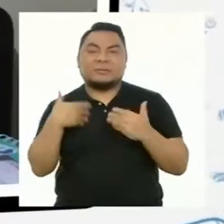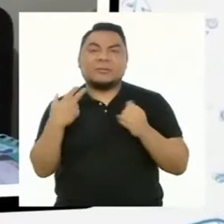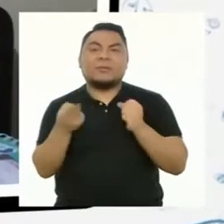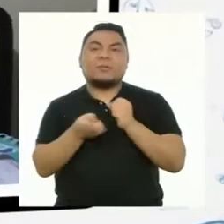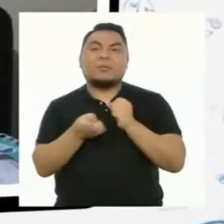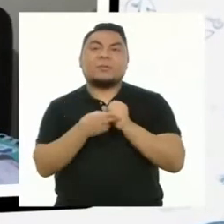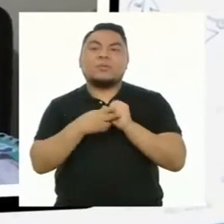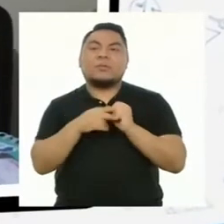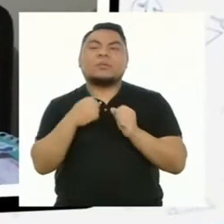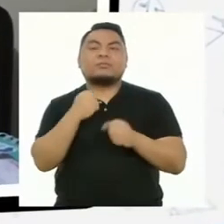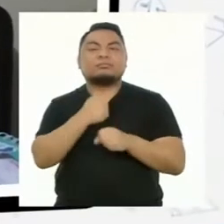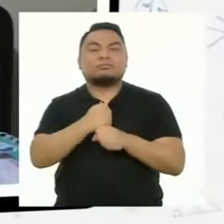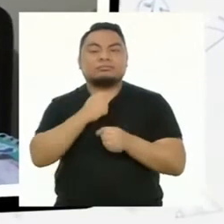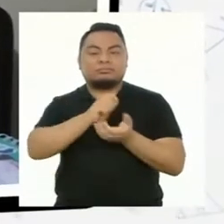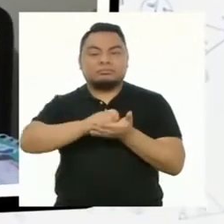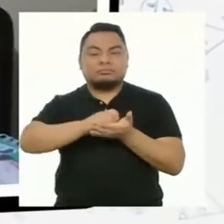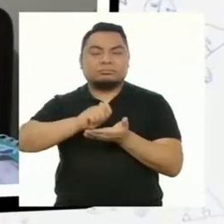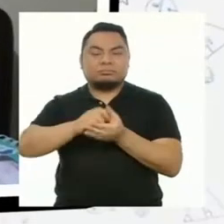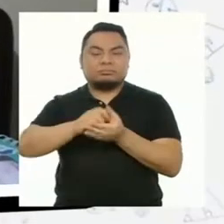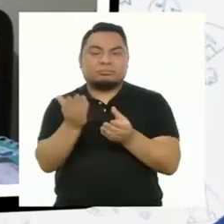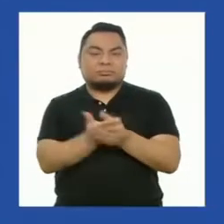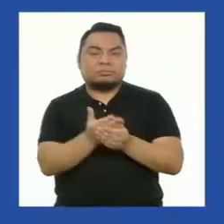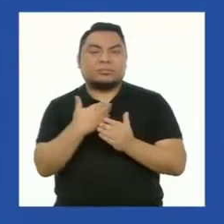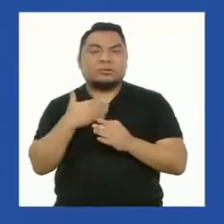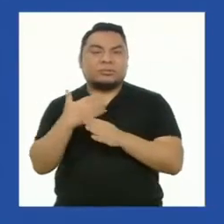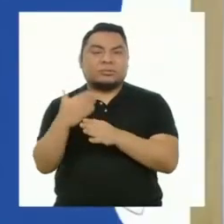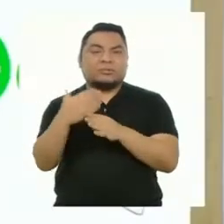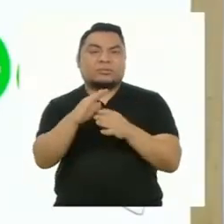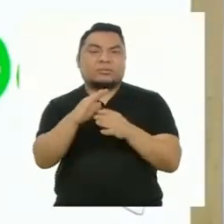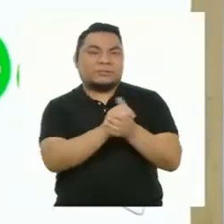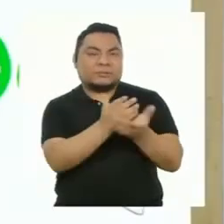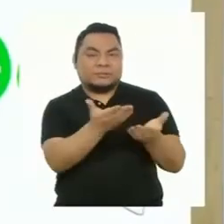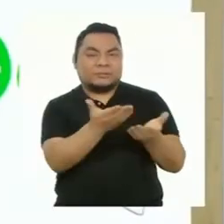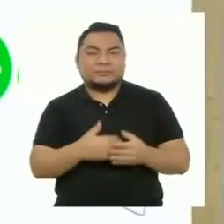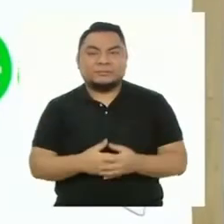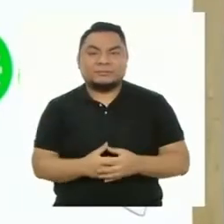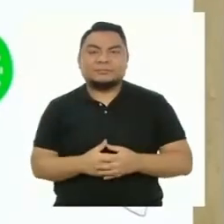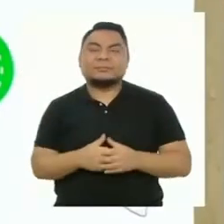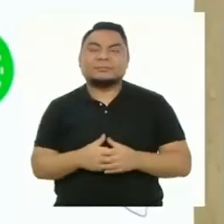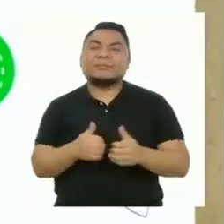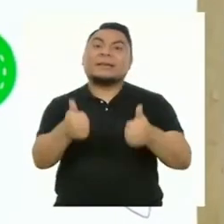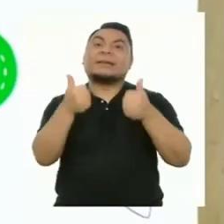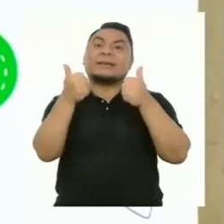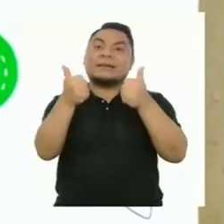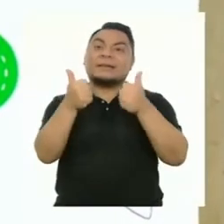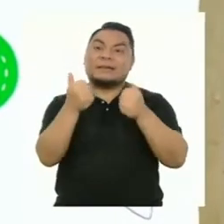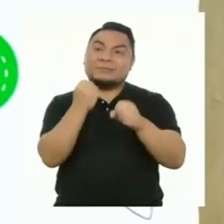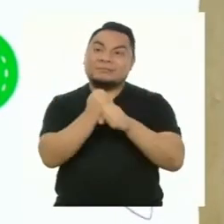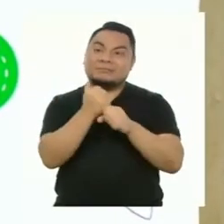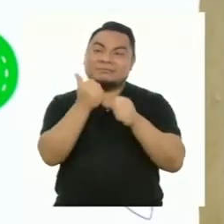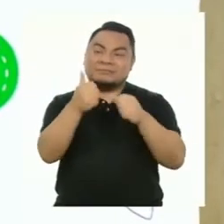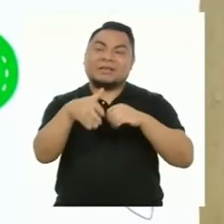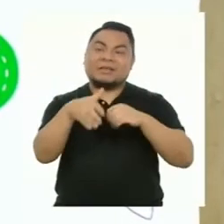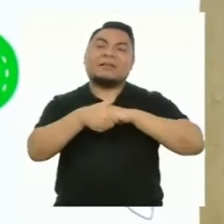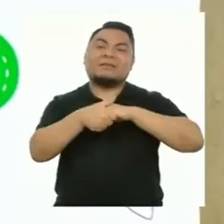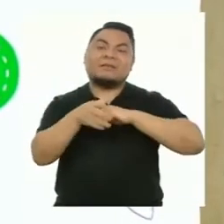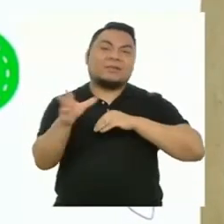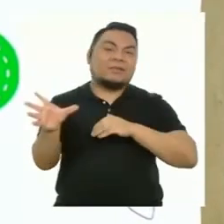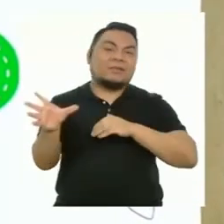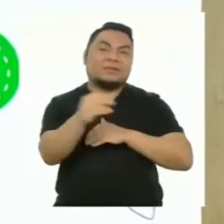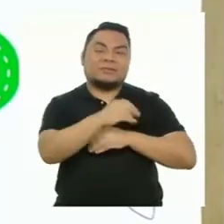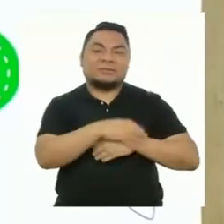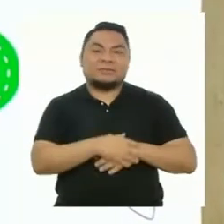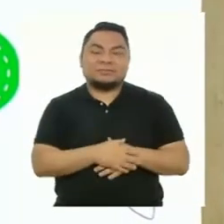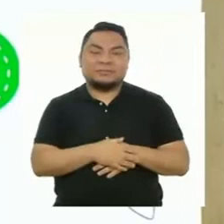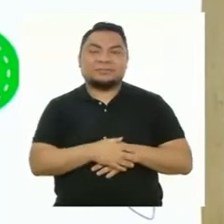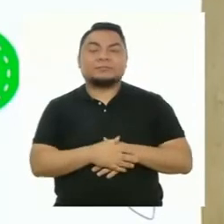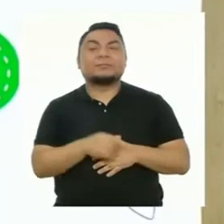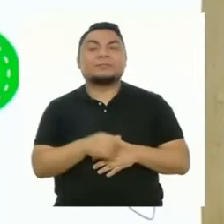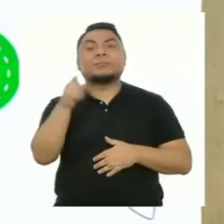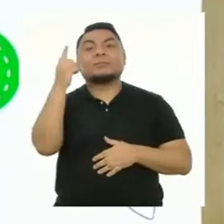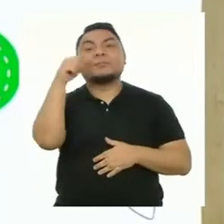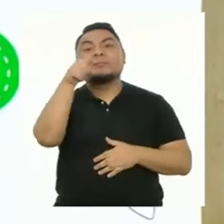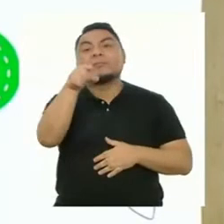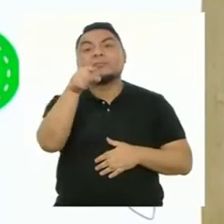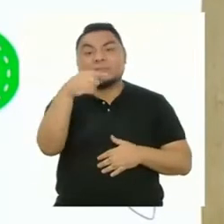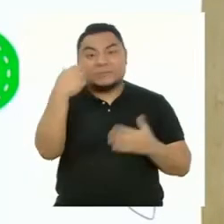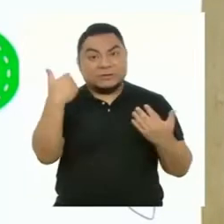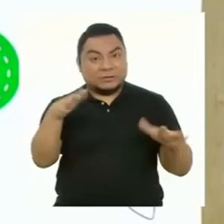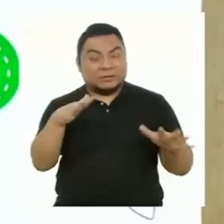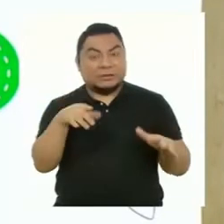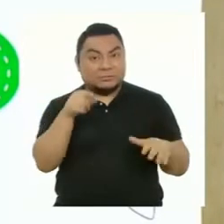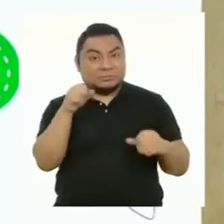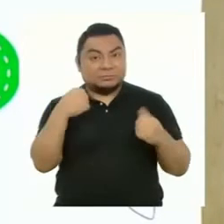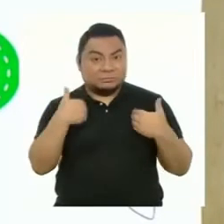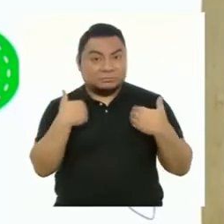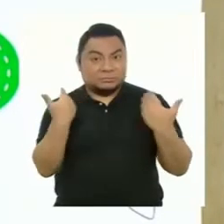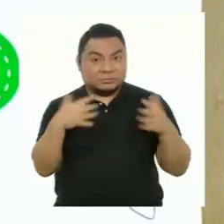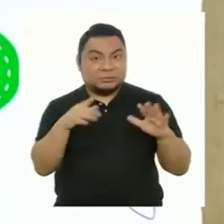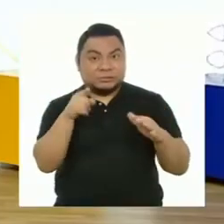guardar mis retos y poder compartirlo con mis compañeros. ¡Gran trabajo! Felicitaciones a todas y todos. ¿Y ustedes? ¿Ya